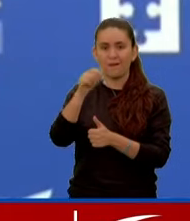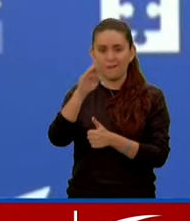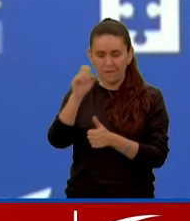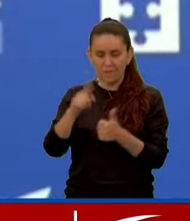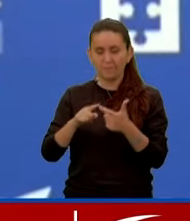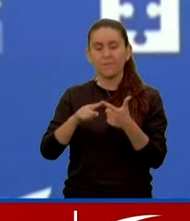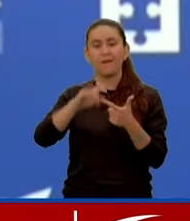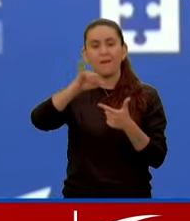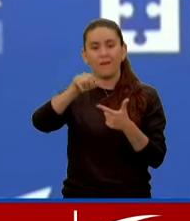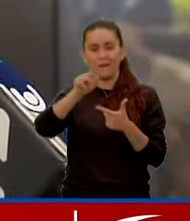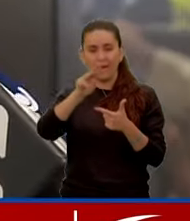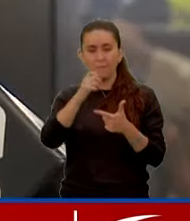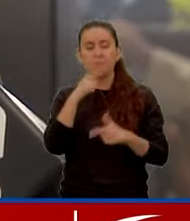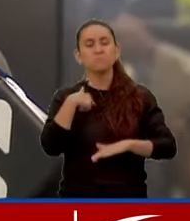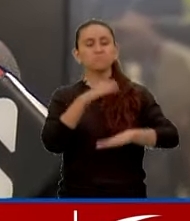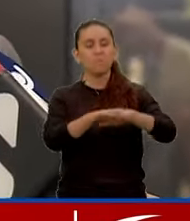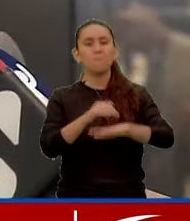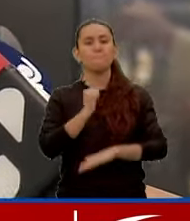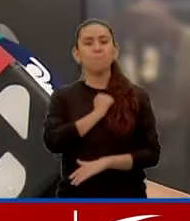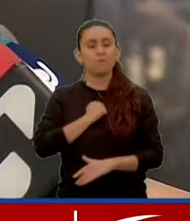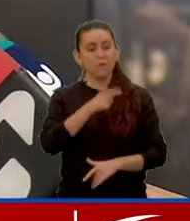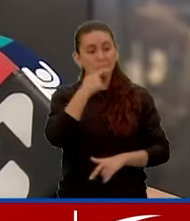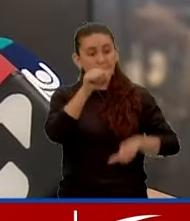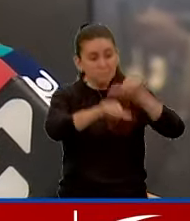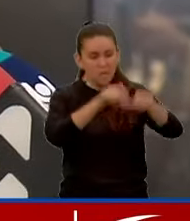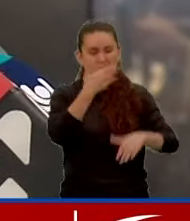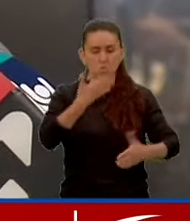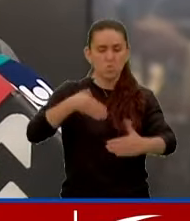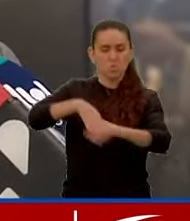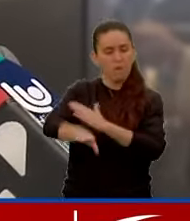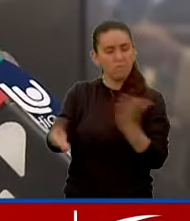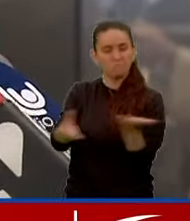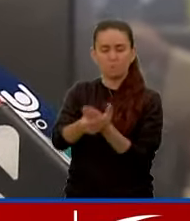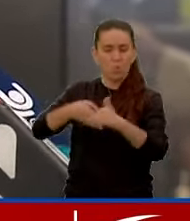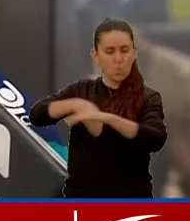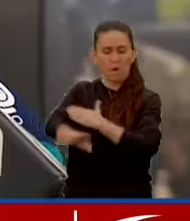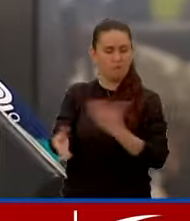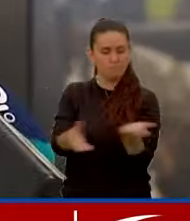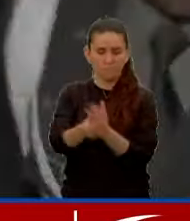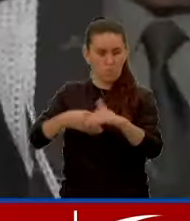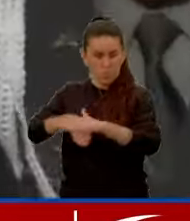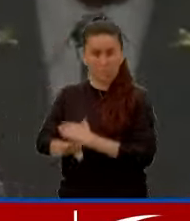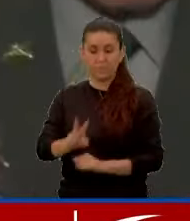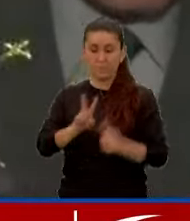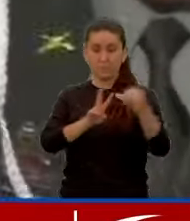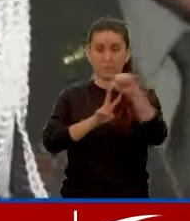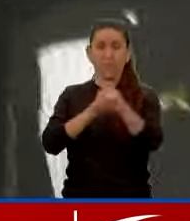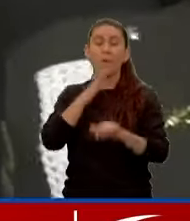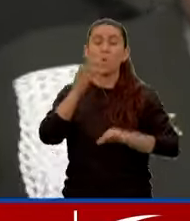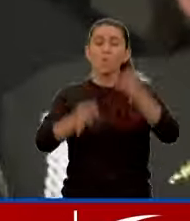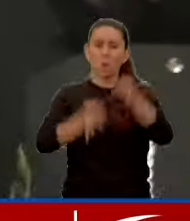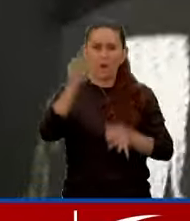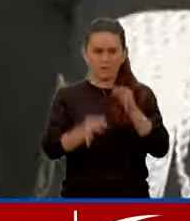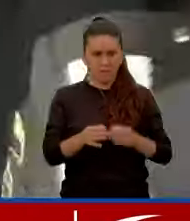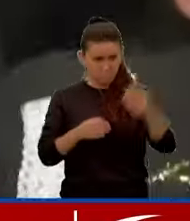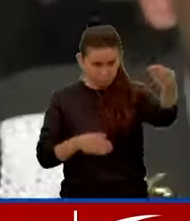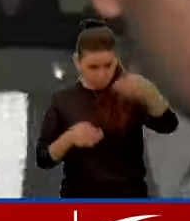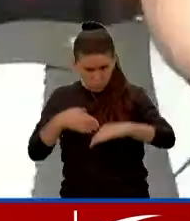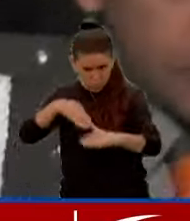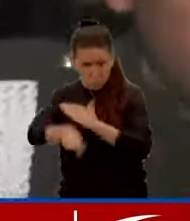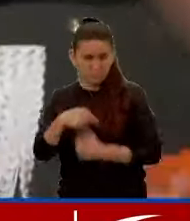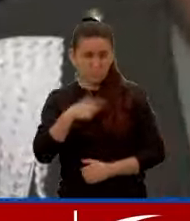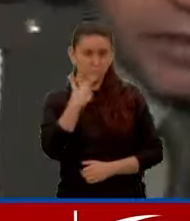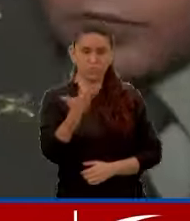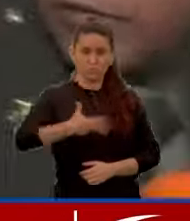pidieron la preclusión de este caso. Sin embargo, dos juezas de la República negaron esta petición y, por el contrario,